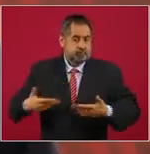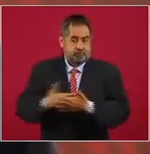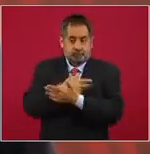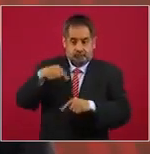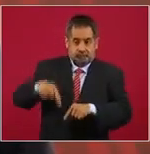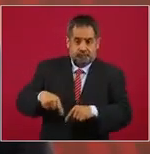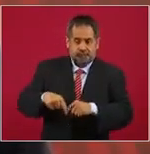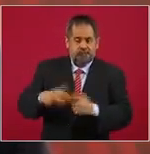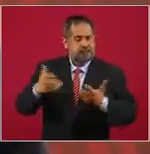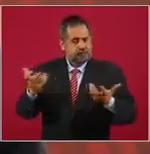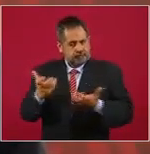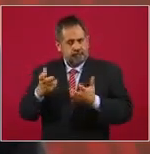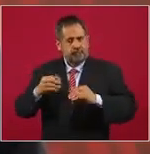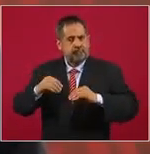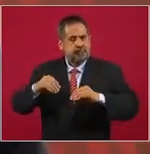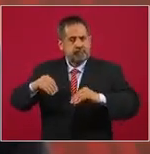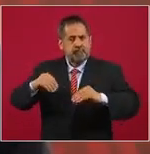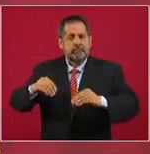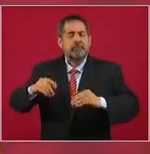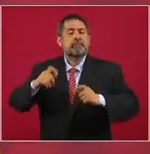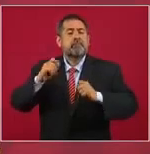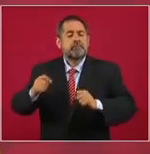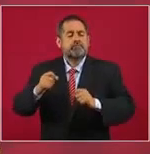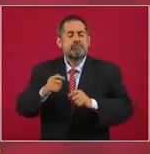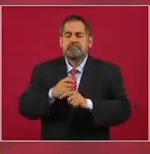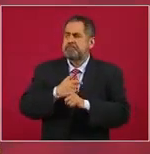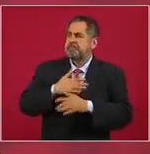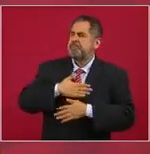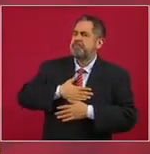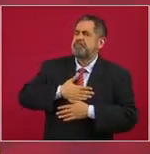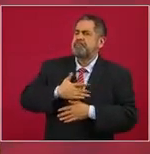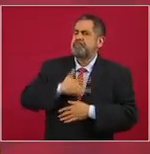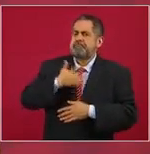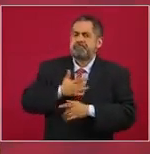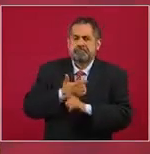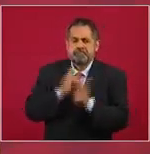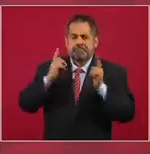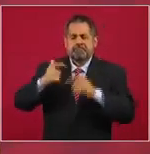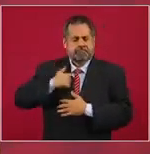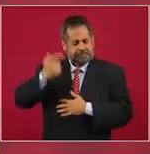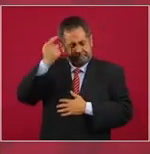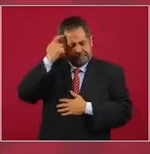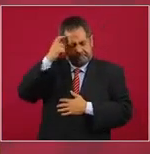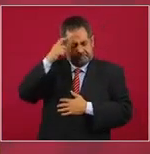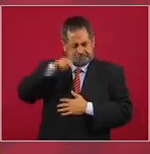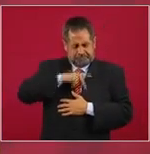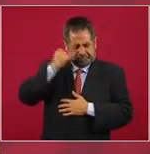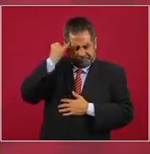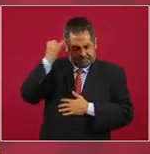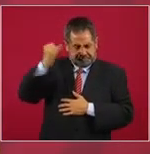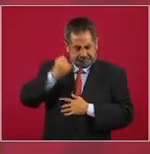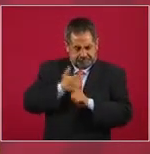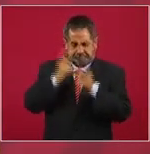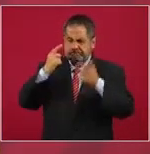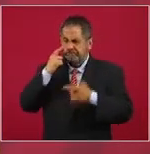criterio, que sea un ciudadano de verdad, no un ciudadano imaginario,